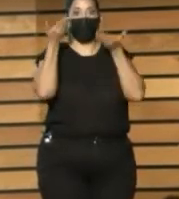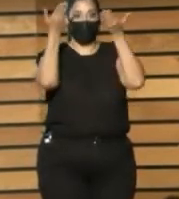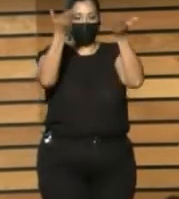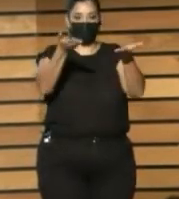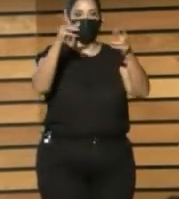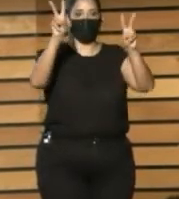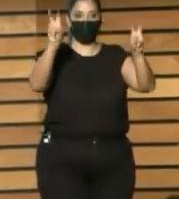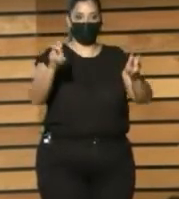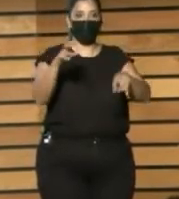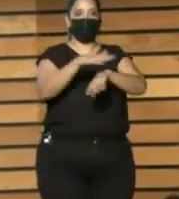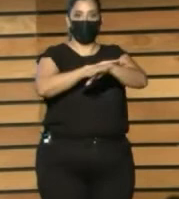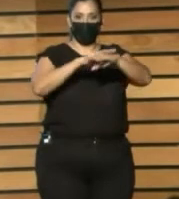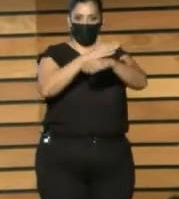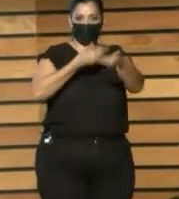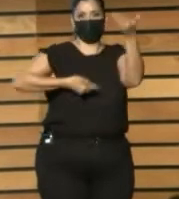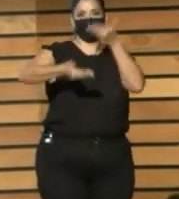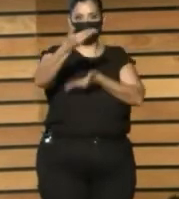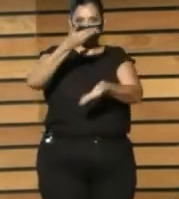participación